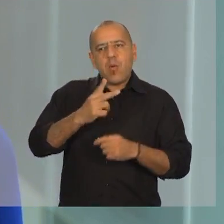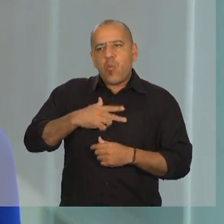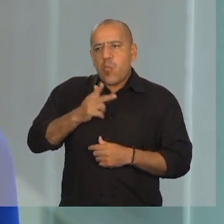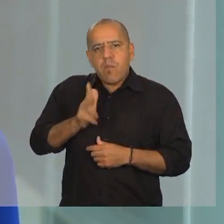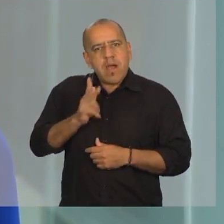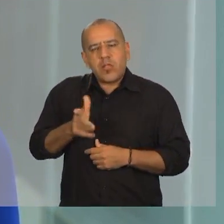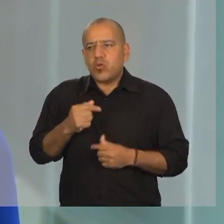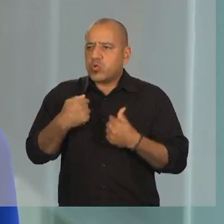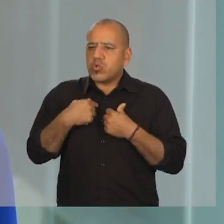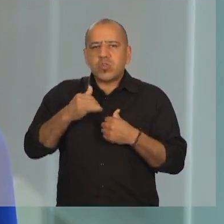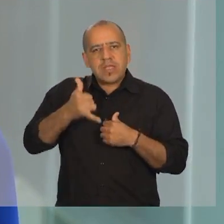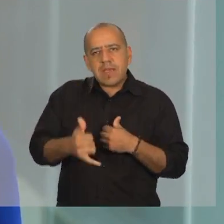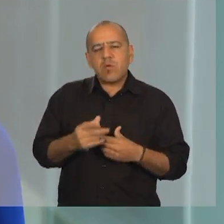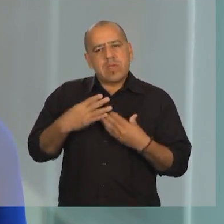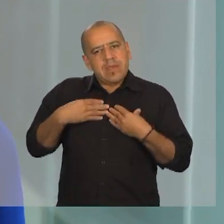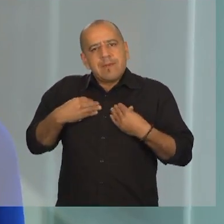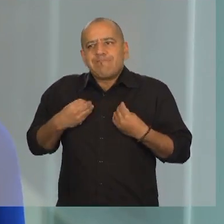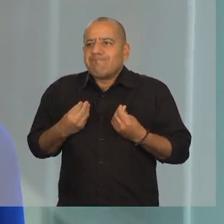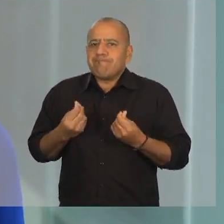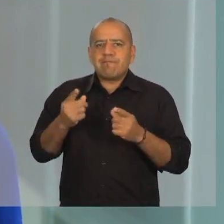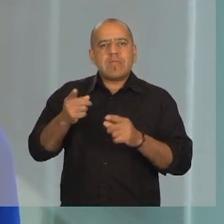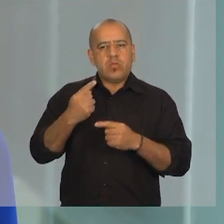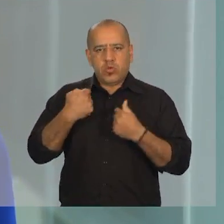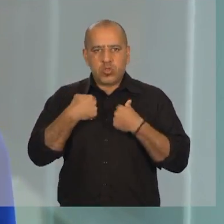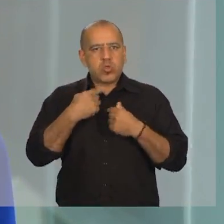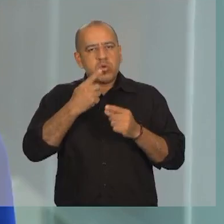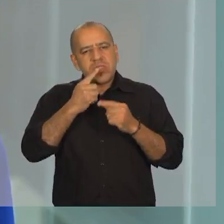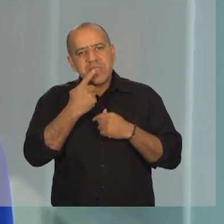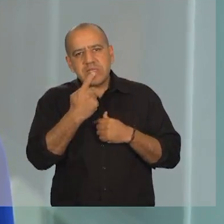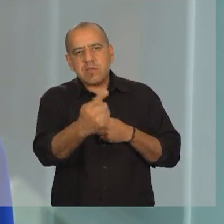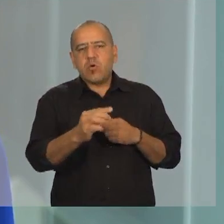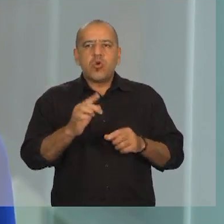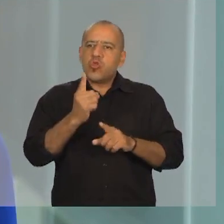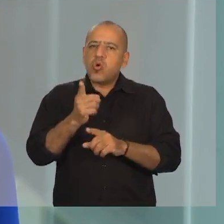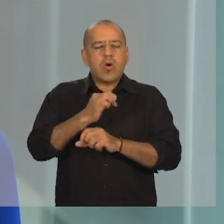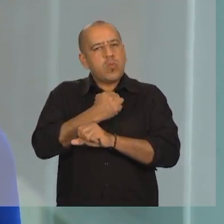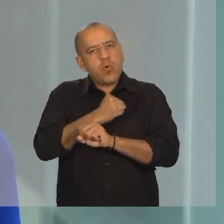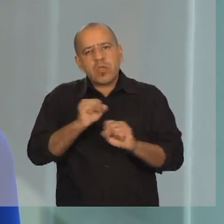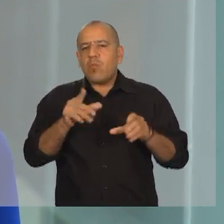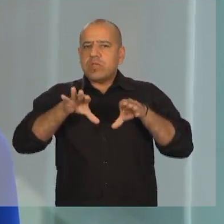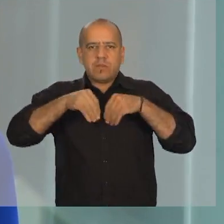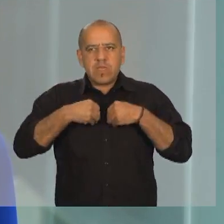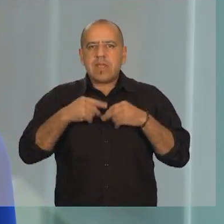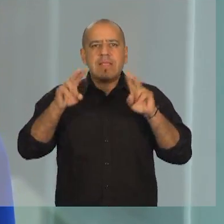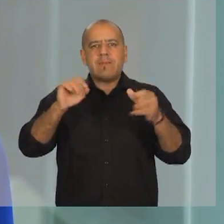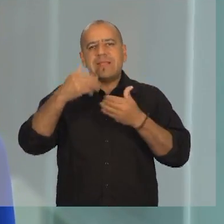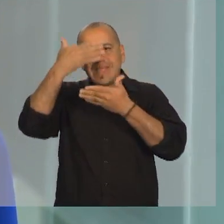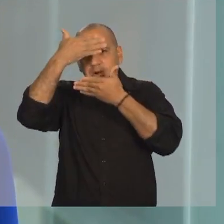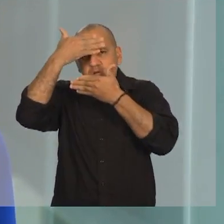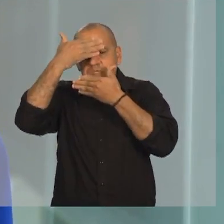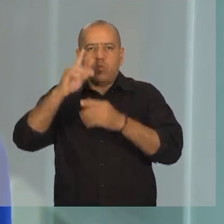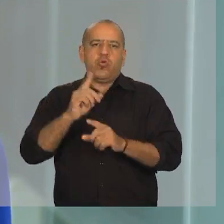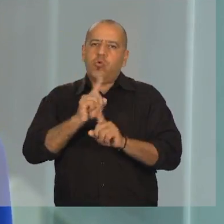debe ser indiferente. Por ello, condenamos todo acto terrorista en cualquier lugar y en cualquier tiempo.